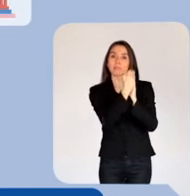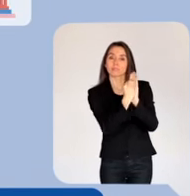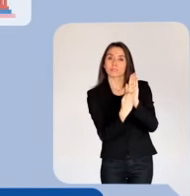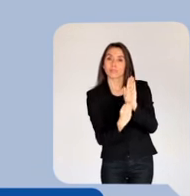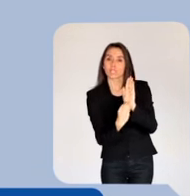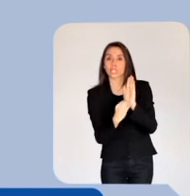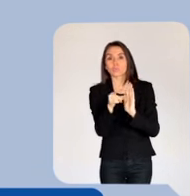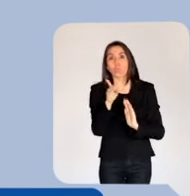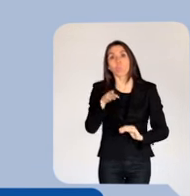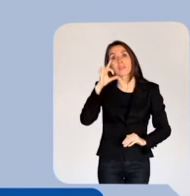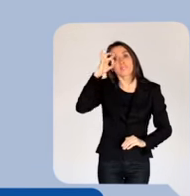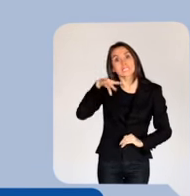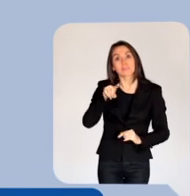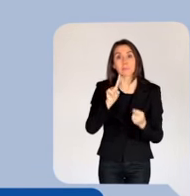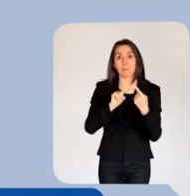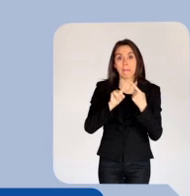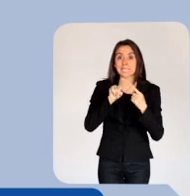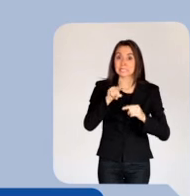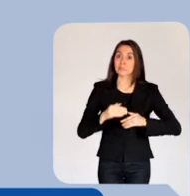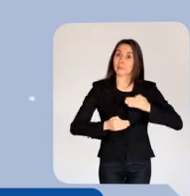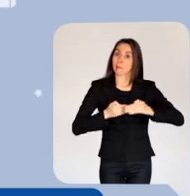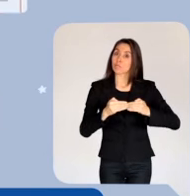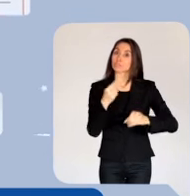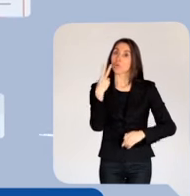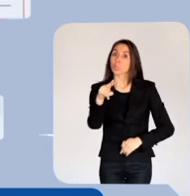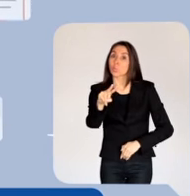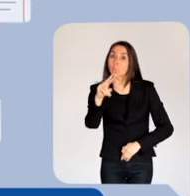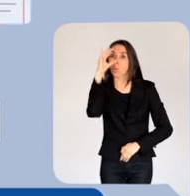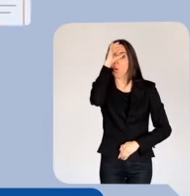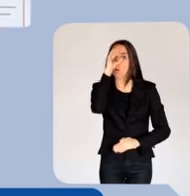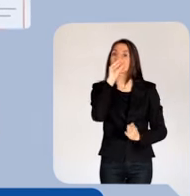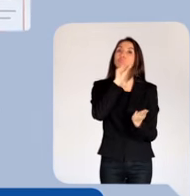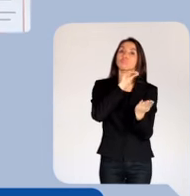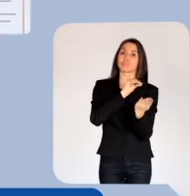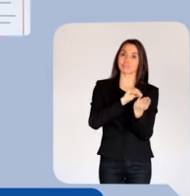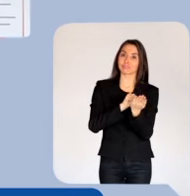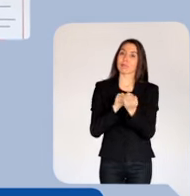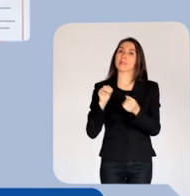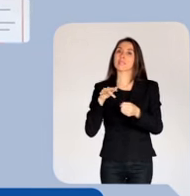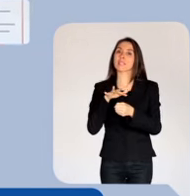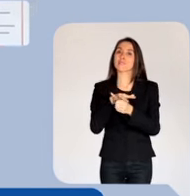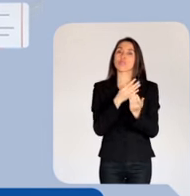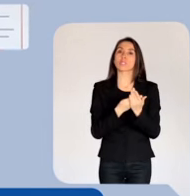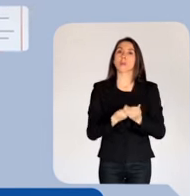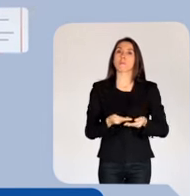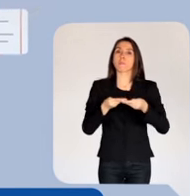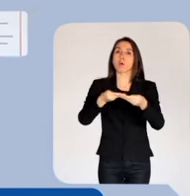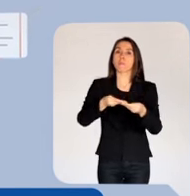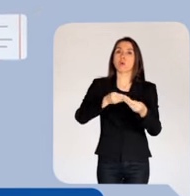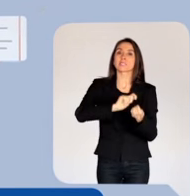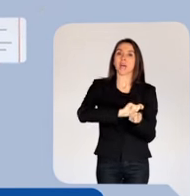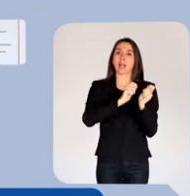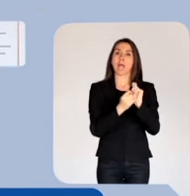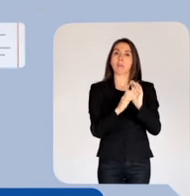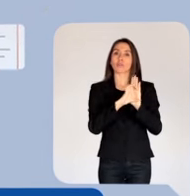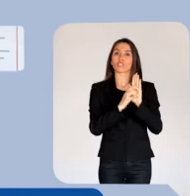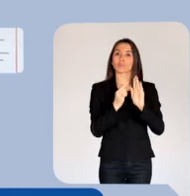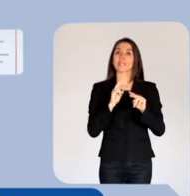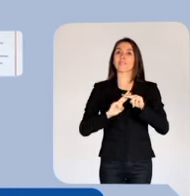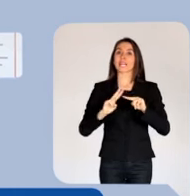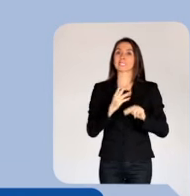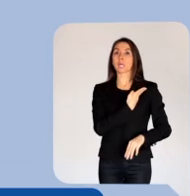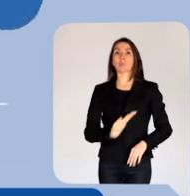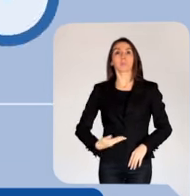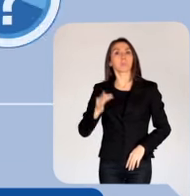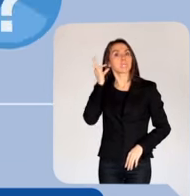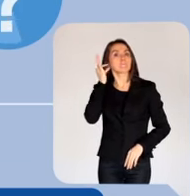debiera contemplar. Debes saber que si participas de este proceso, tu opinión quedará registrada e incidirá en la propuesta de cambio constitucional de